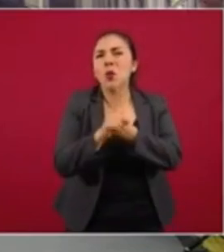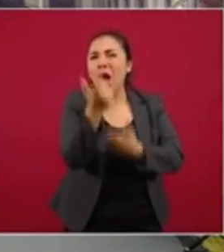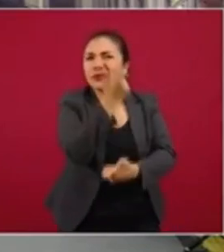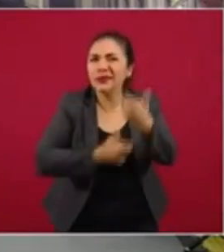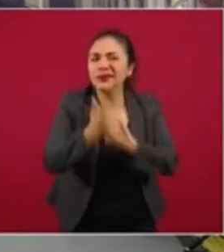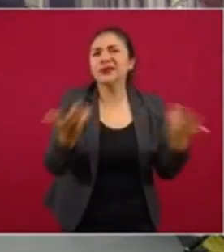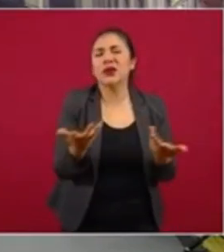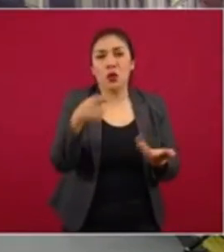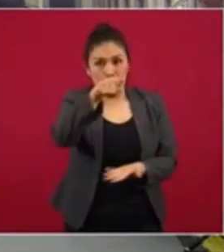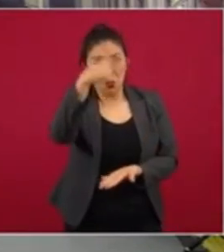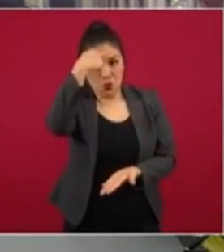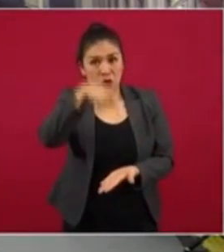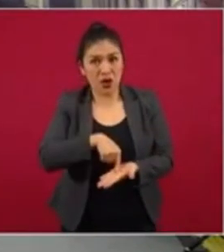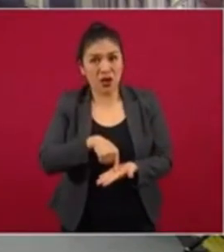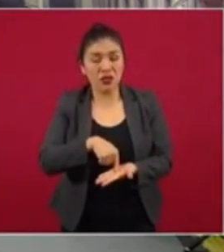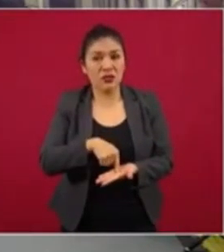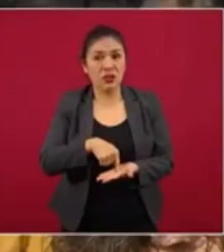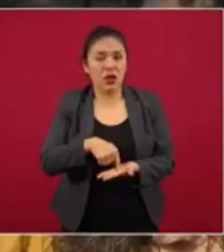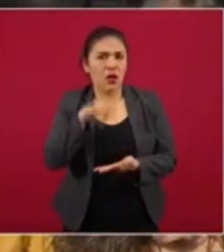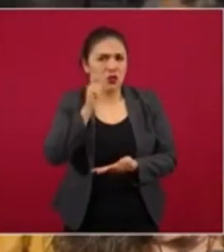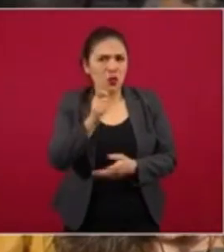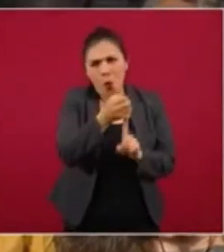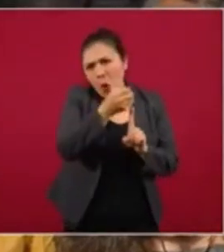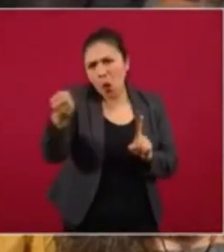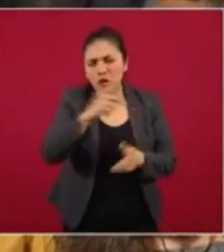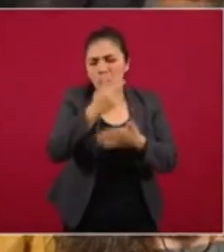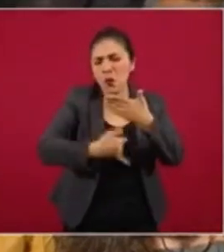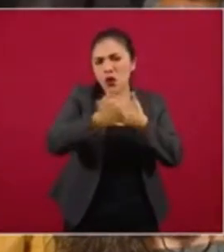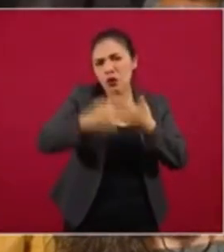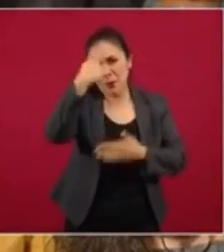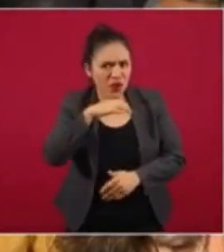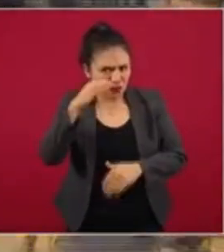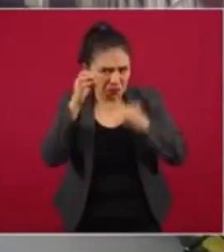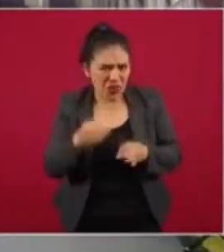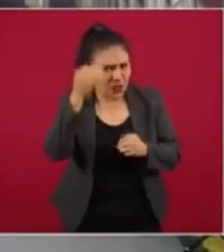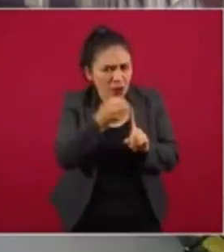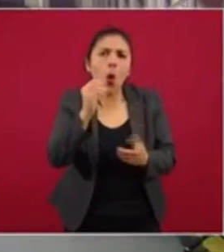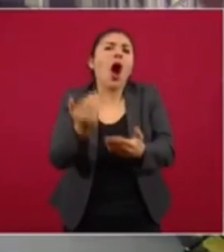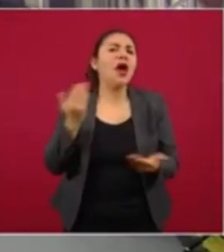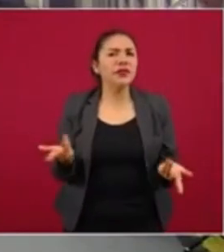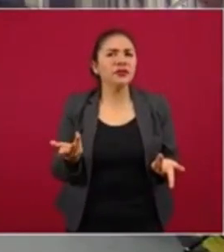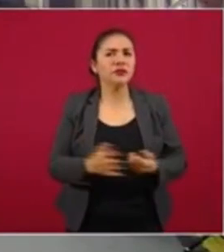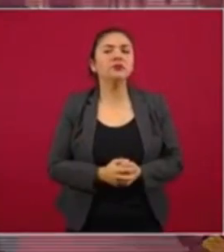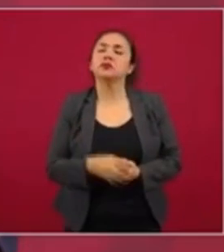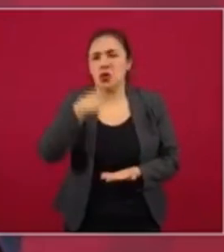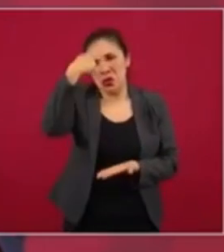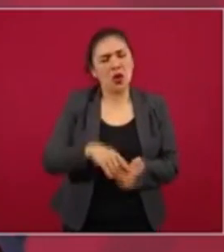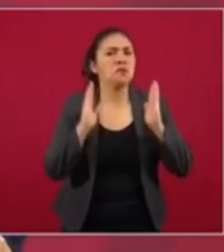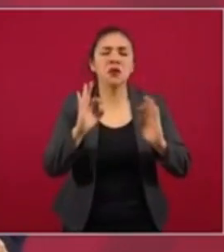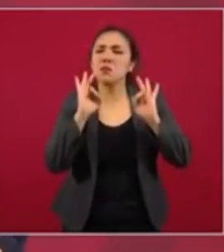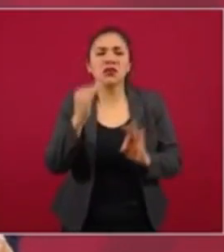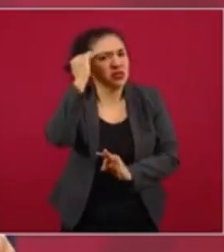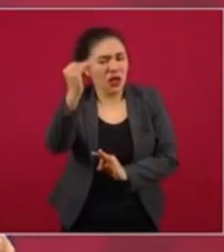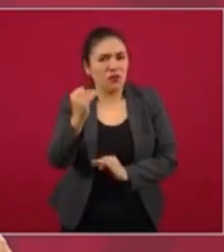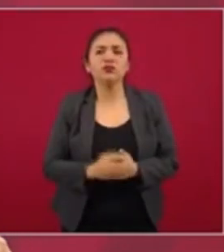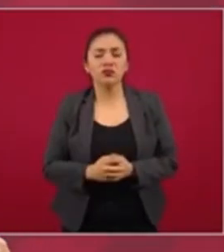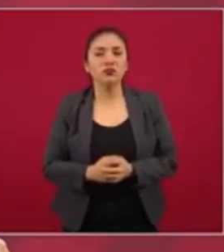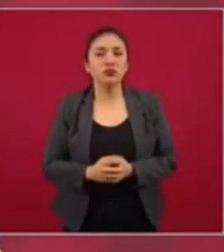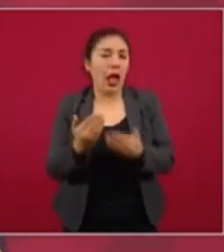¿Usted cree que va en tiempo y forma los proyectos tanto de petróleo como de energía? Pues en tiempo. Antes